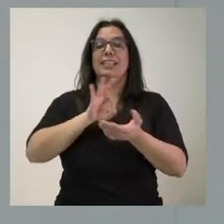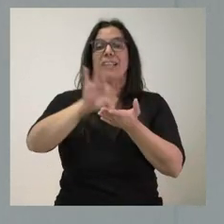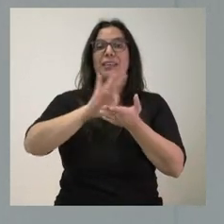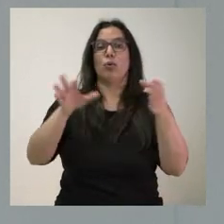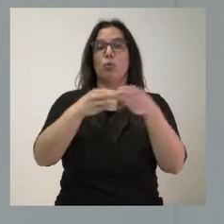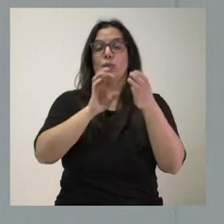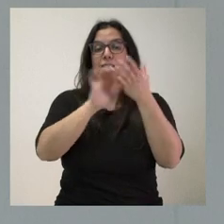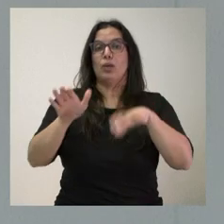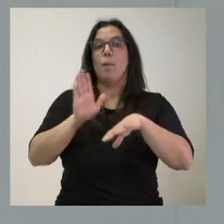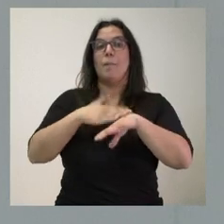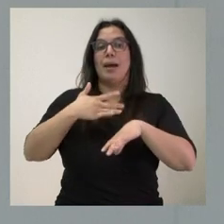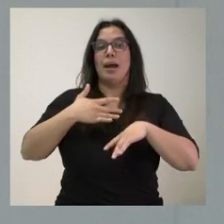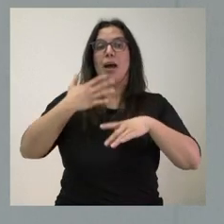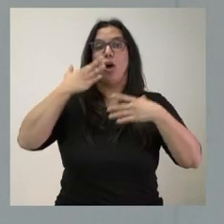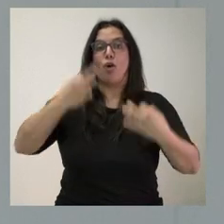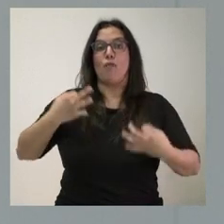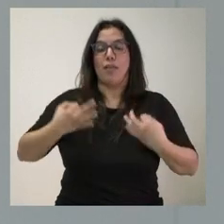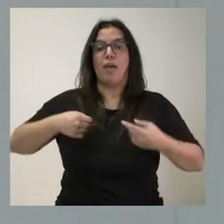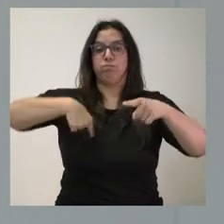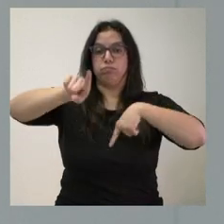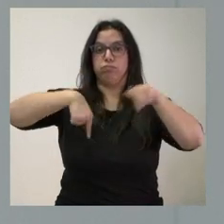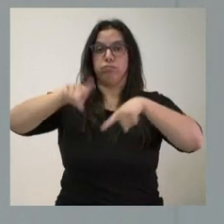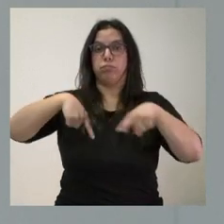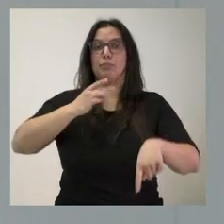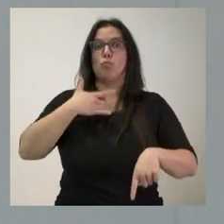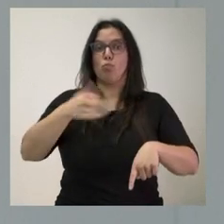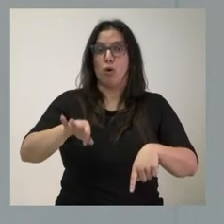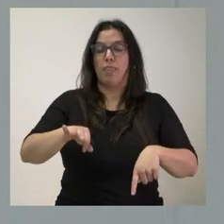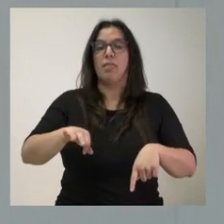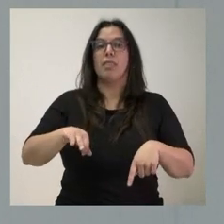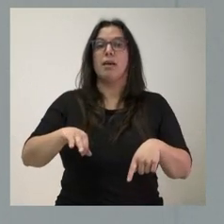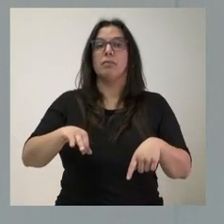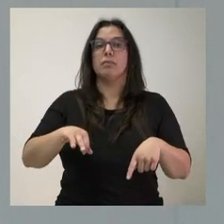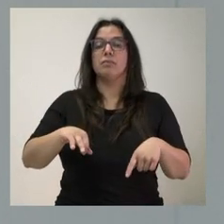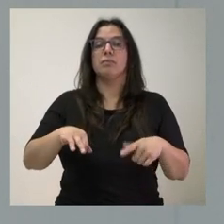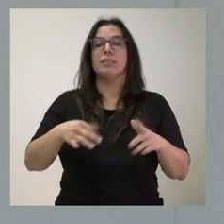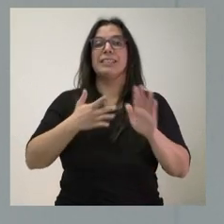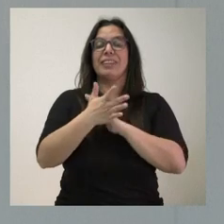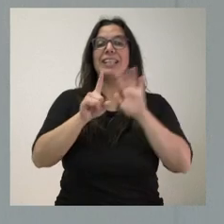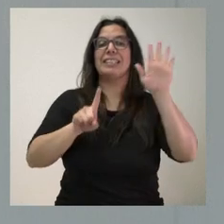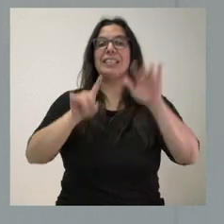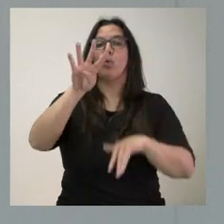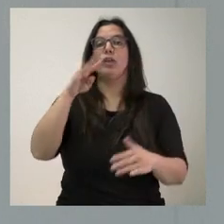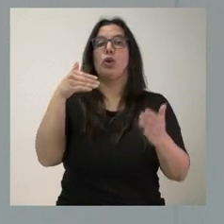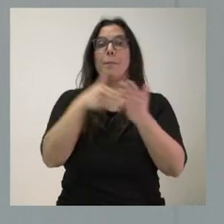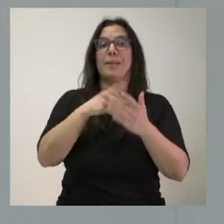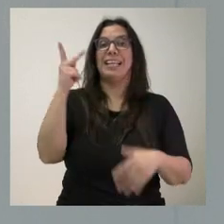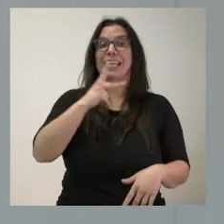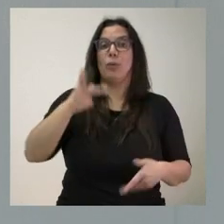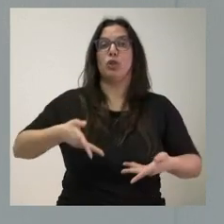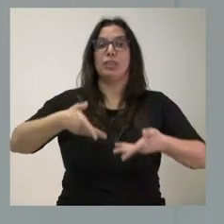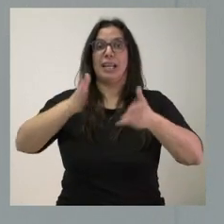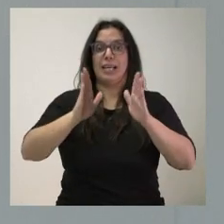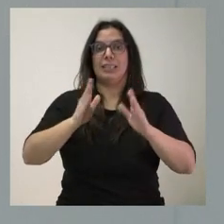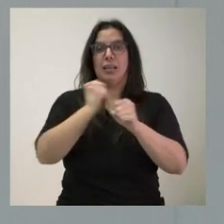para garantizar la vialidad de estas vías. En estos días estamos hablando de 64.000 kilómetros de carretera.